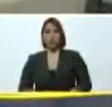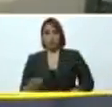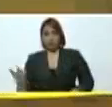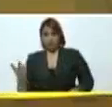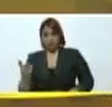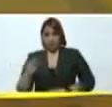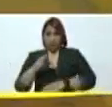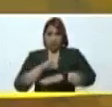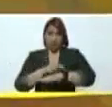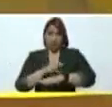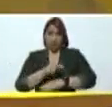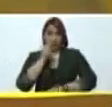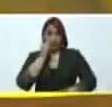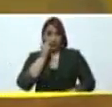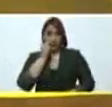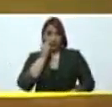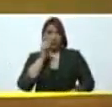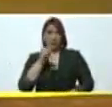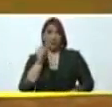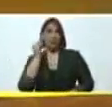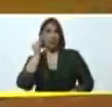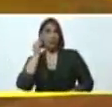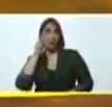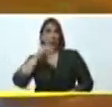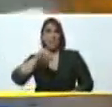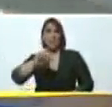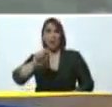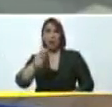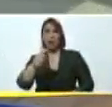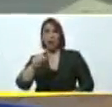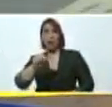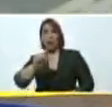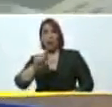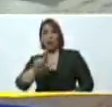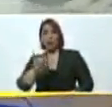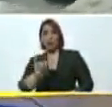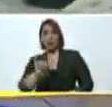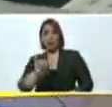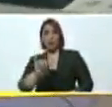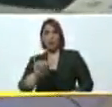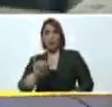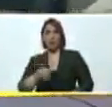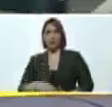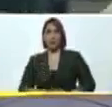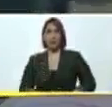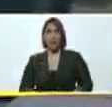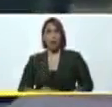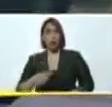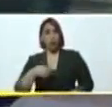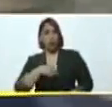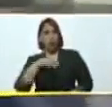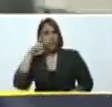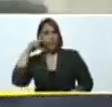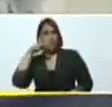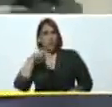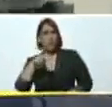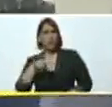doctora Magaly Gutiérrez. Presidente. Precisamente aquí estamos viendo